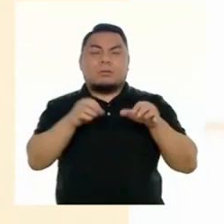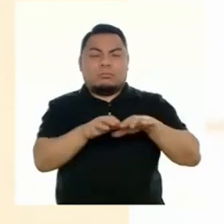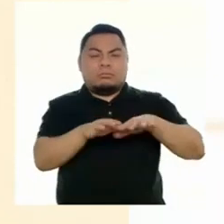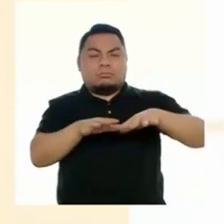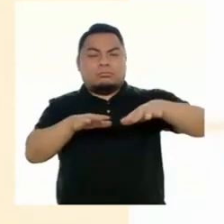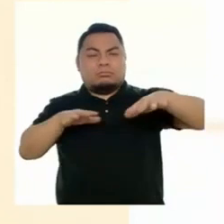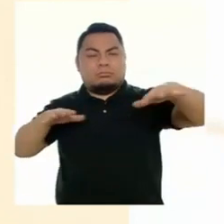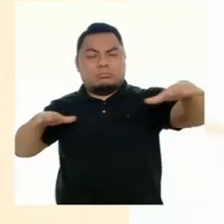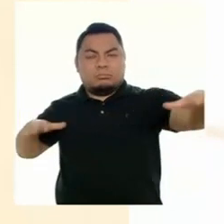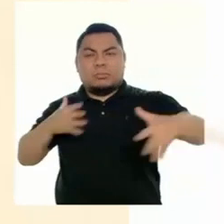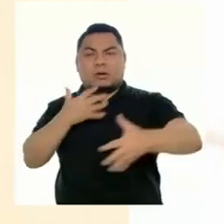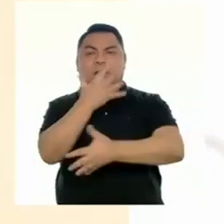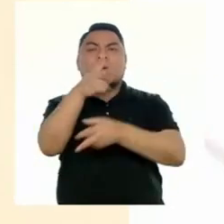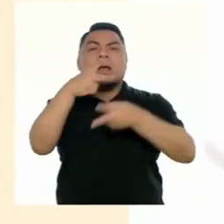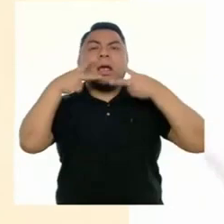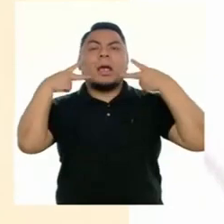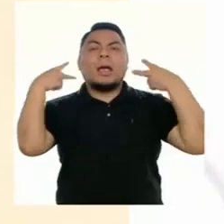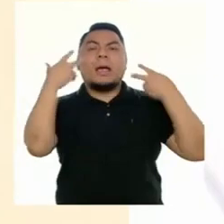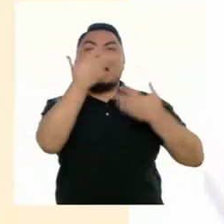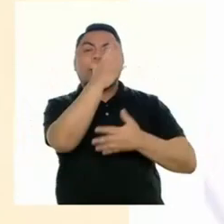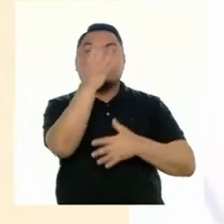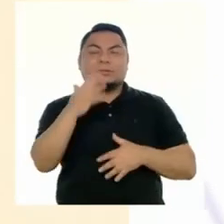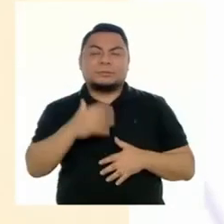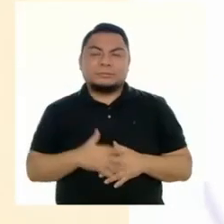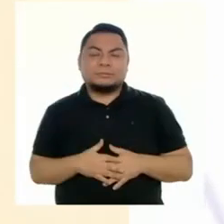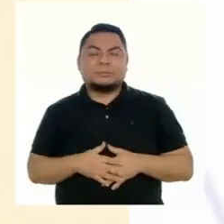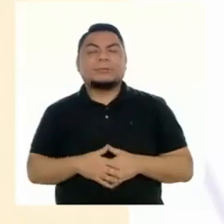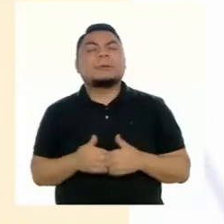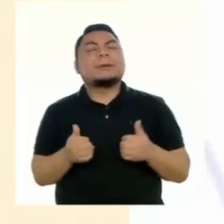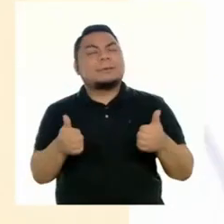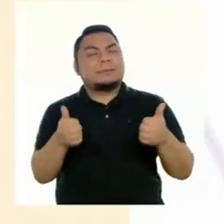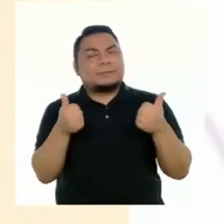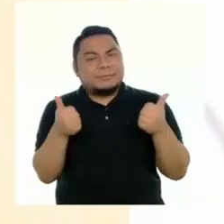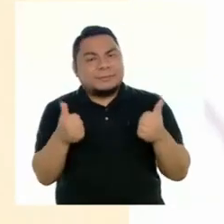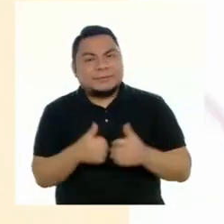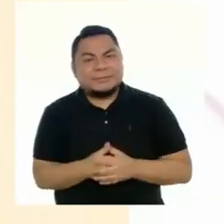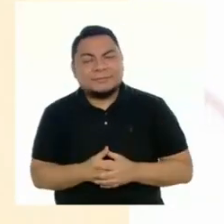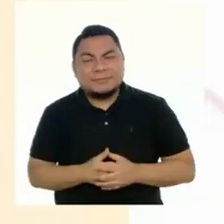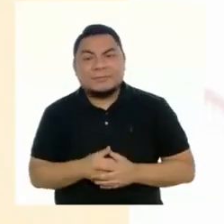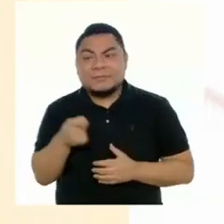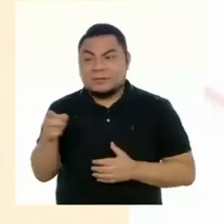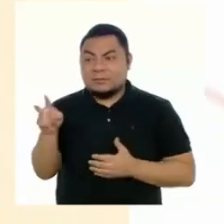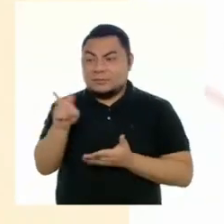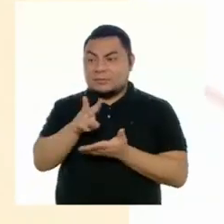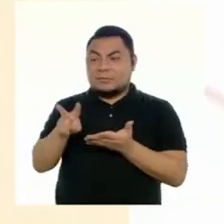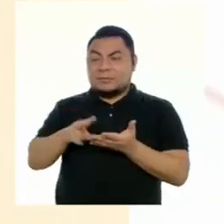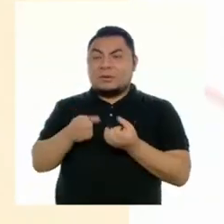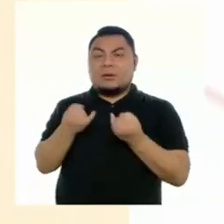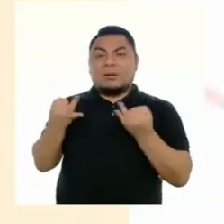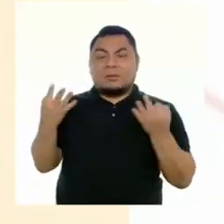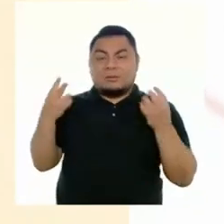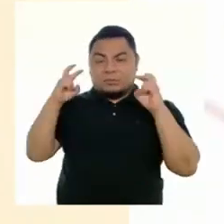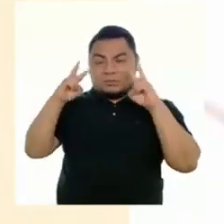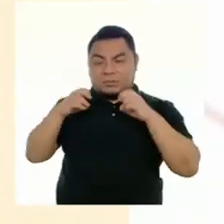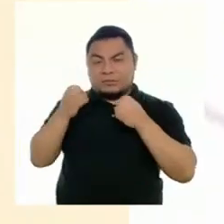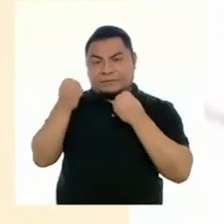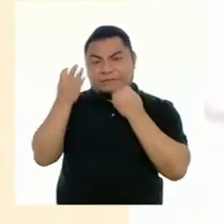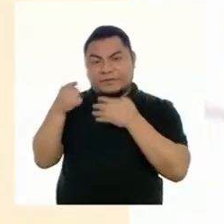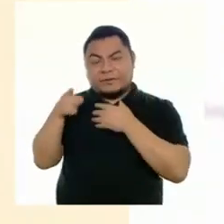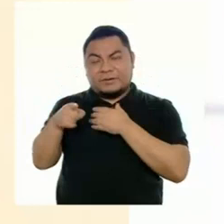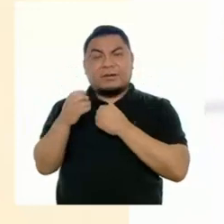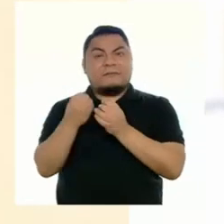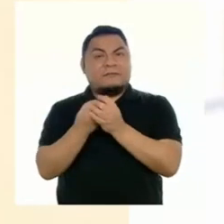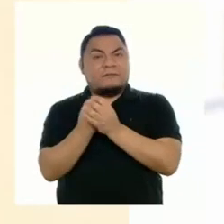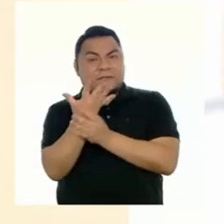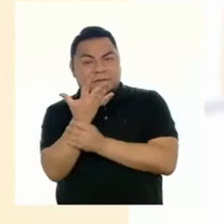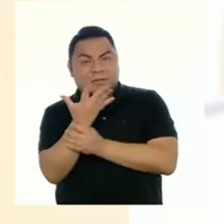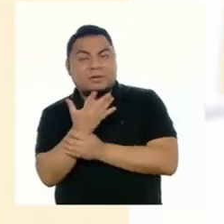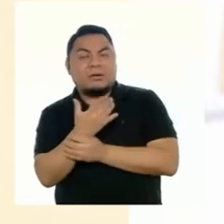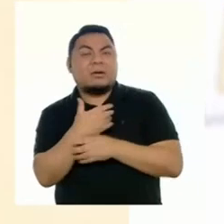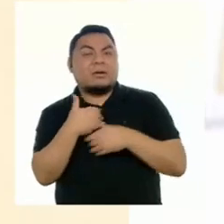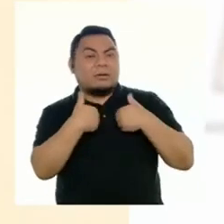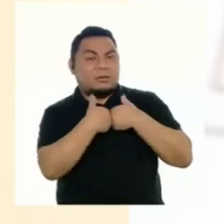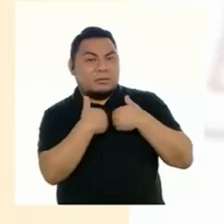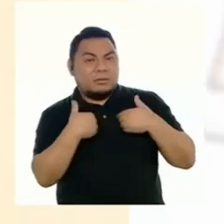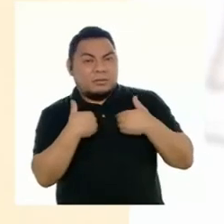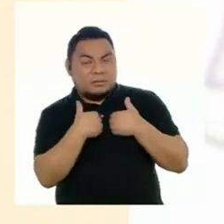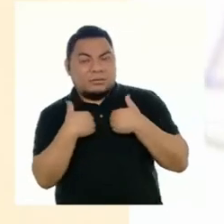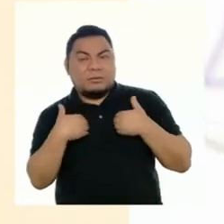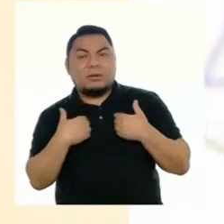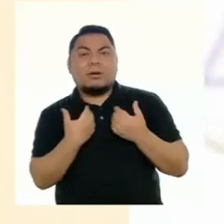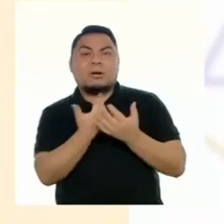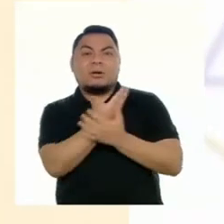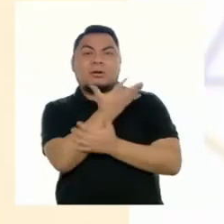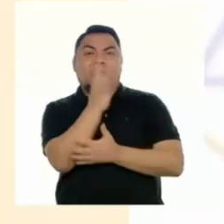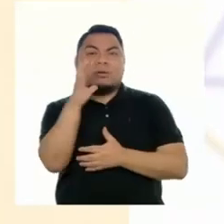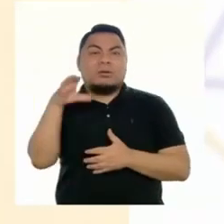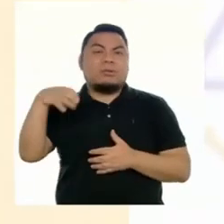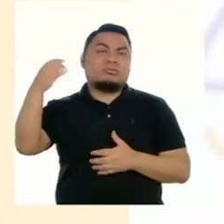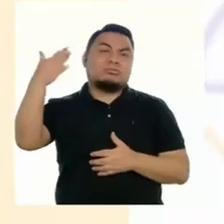extensión de bosques amazónicos. Bien, Miluska. Ahora has leído algunos datos precisos sobre la flora, fauna y bosques